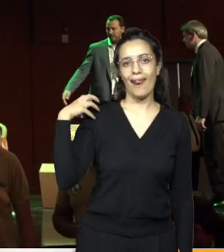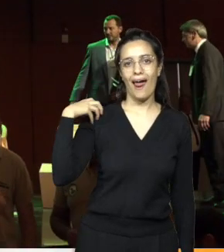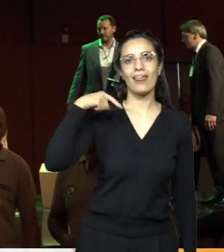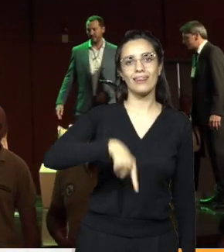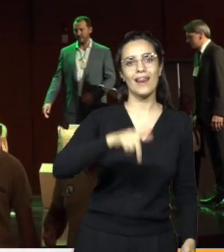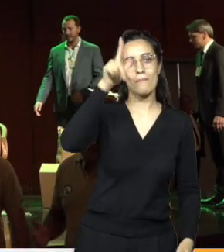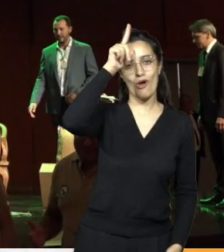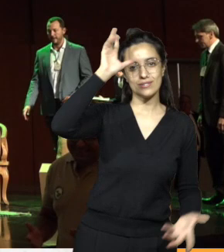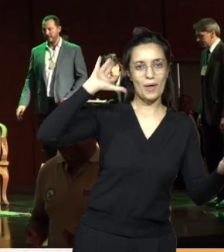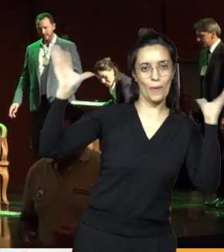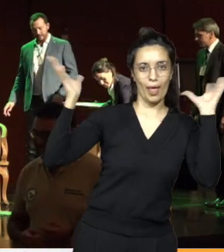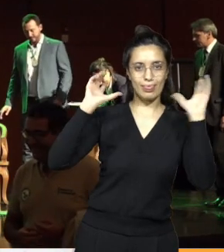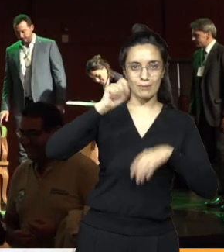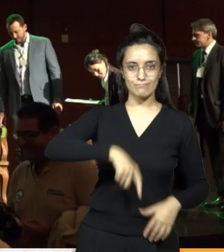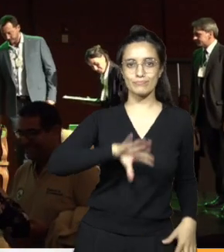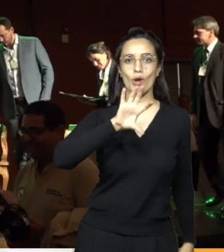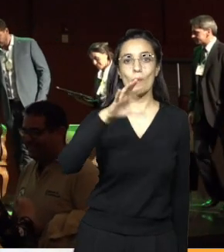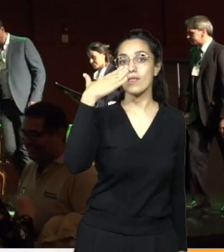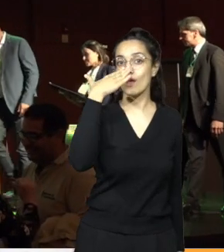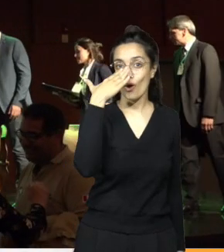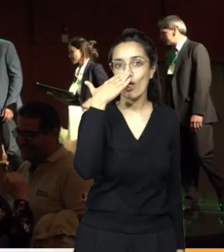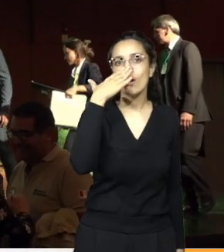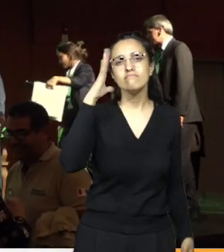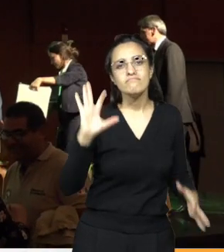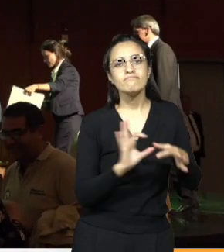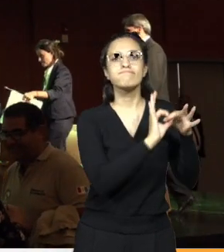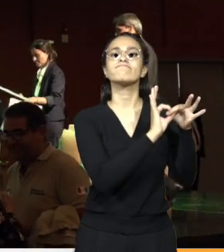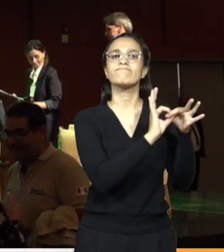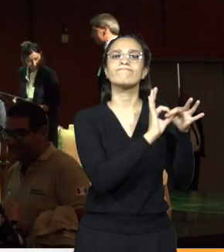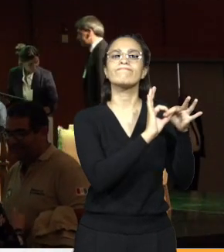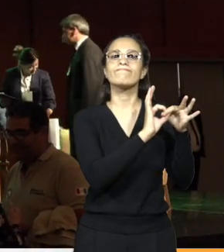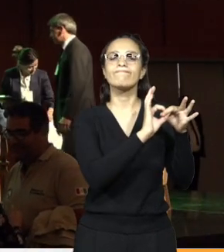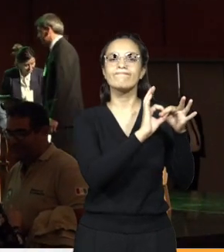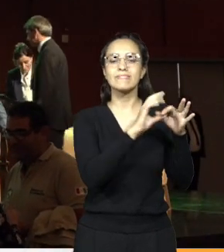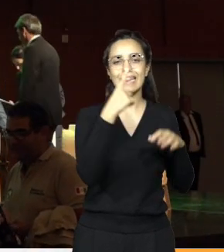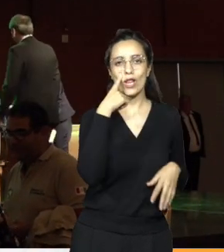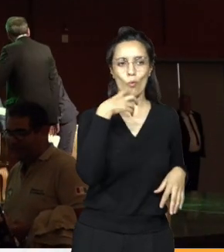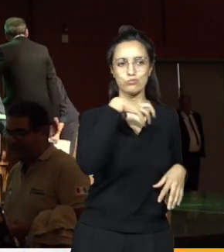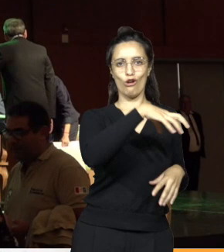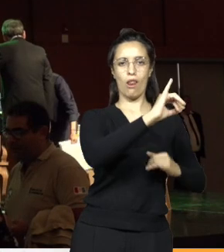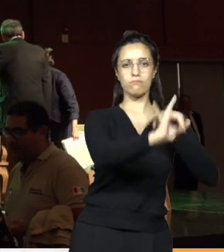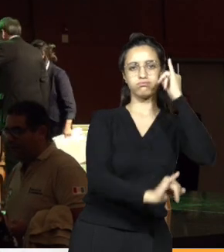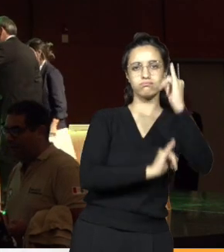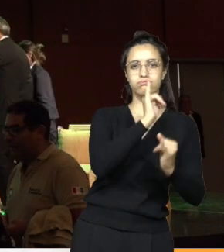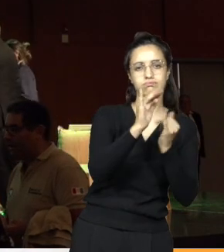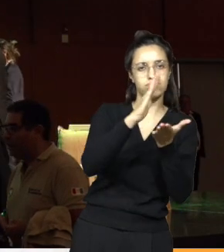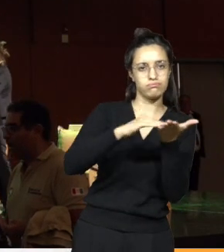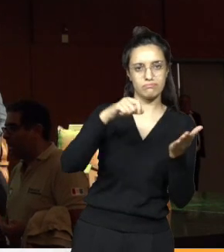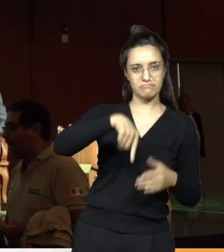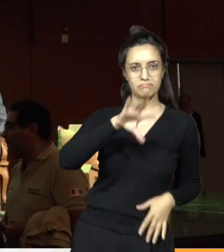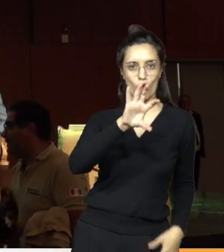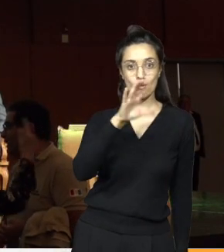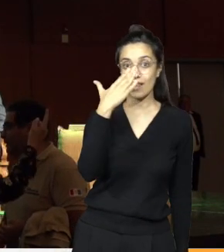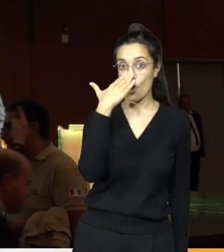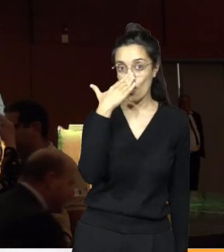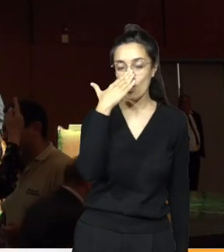abordará el tema Vinculación Institucional de la Policía Ambiental de la Provincia de Córdoba. Nos acompaña también Eugenia